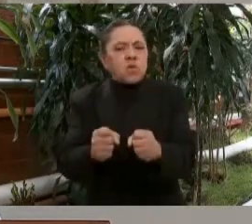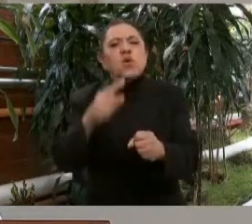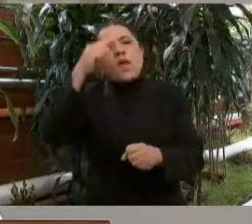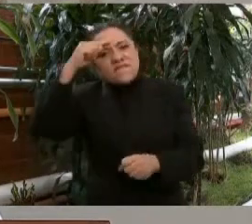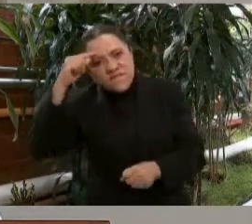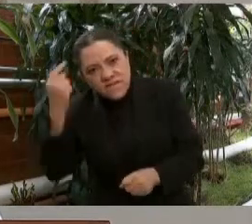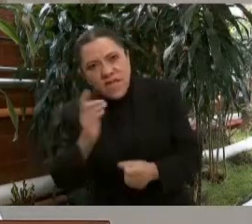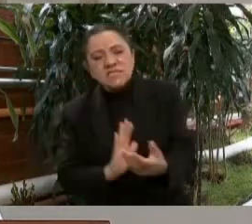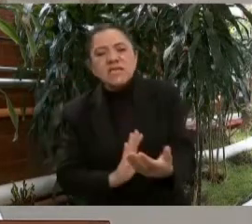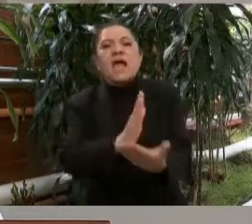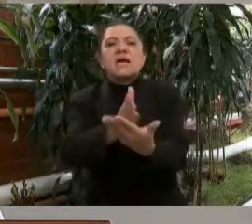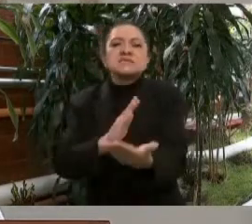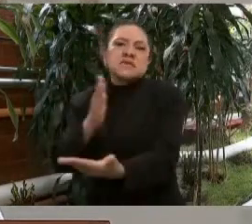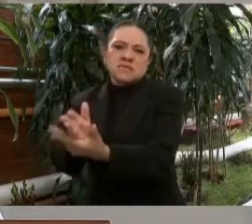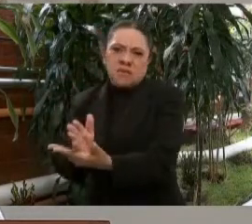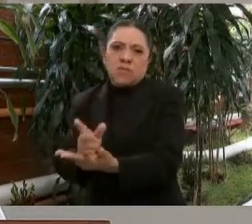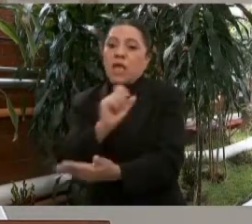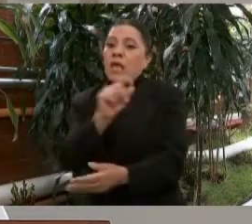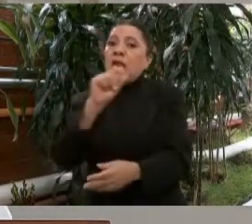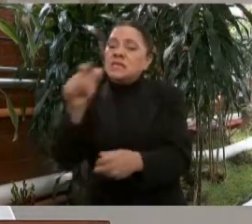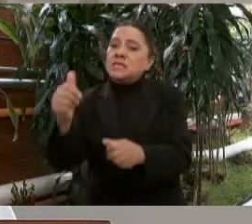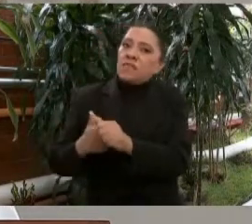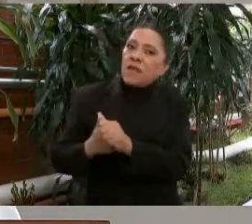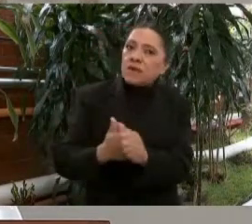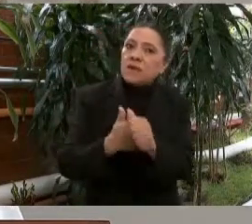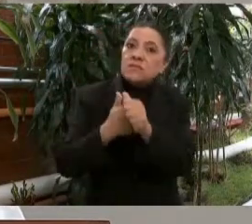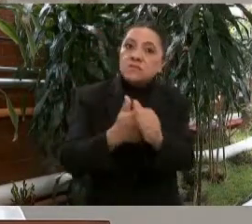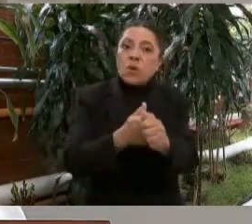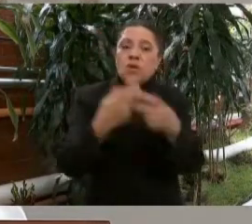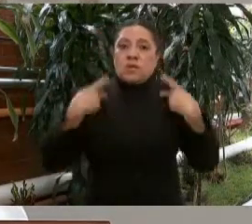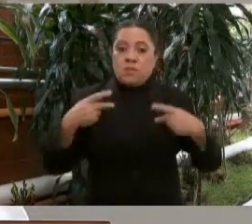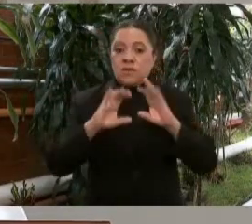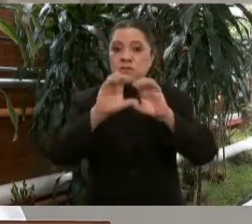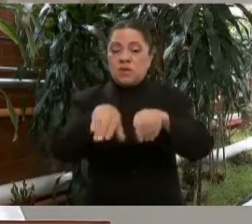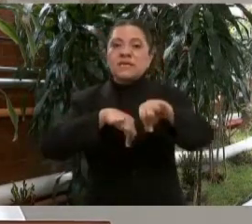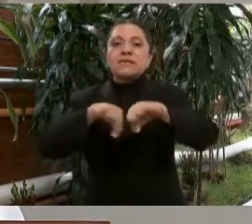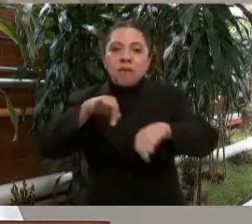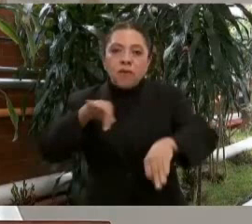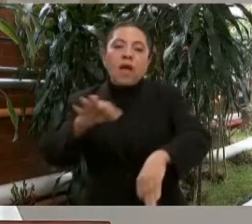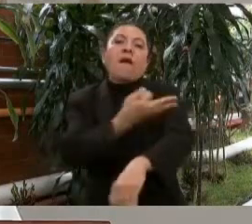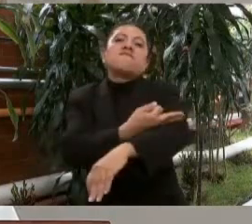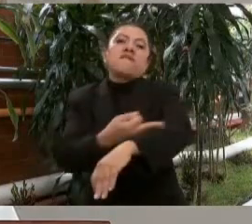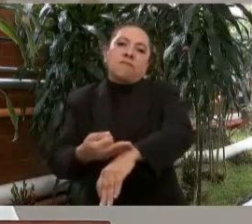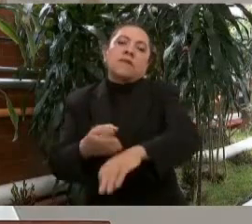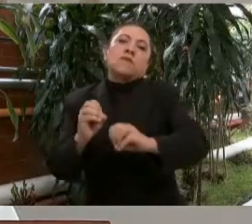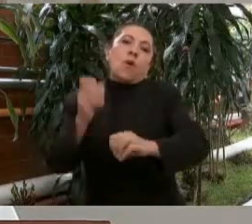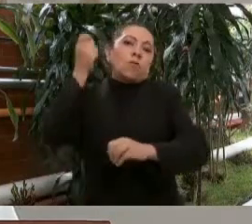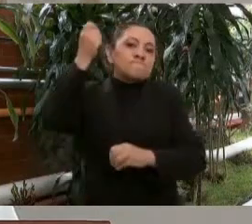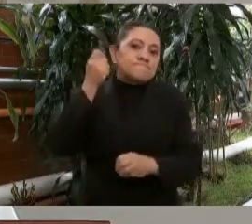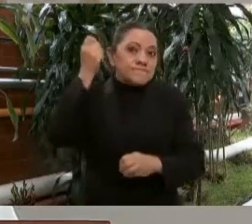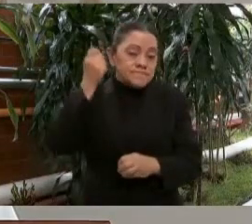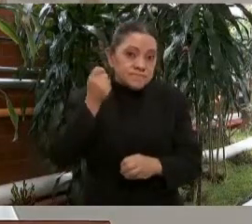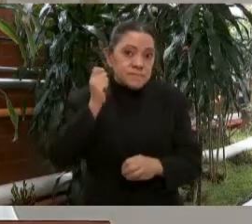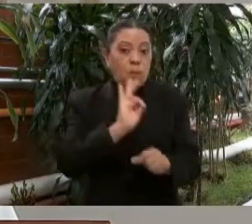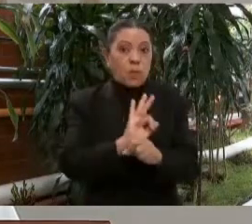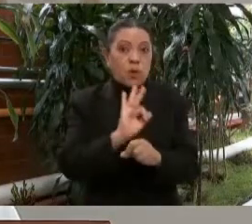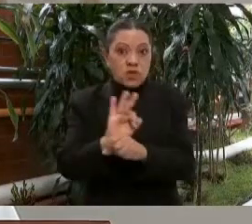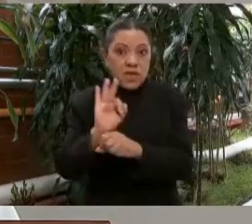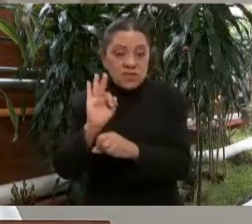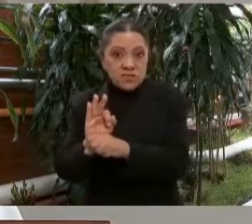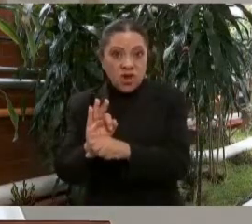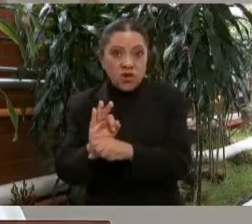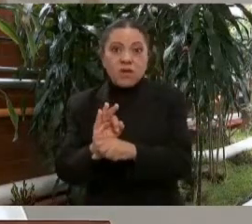que respalde a sus trabajadores, familiares y a los pensionados con una protección social oportuna y suficiente,